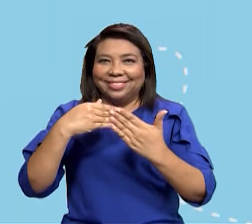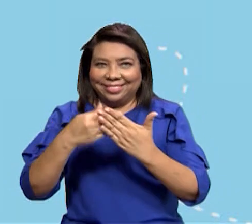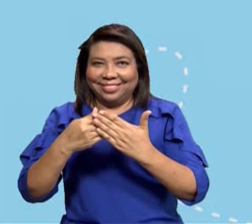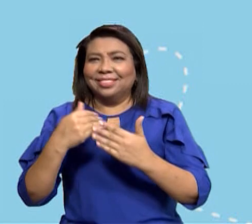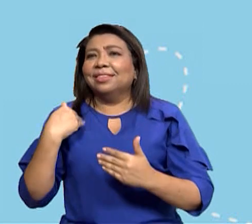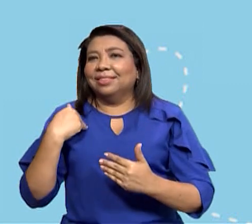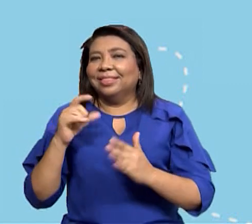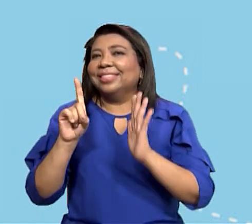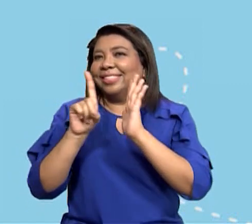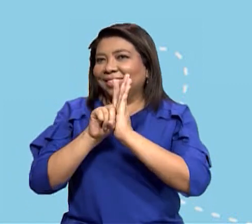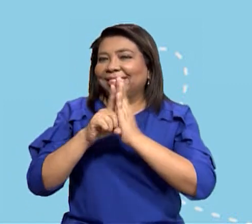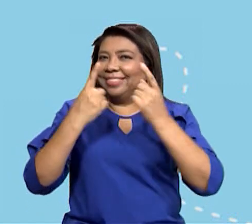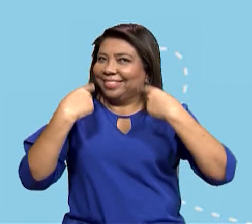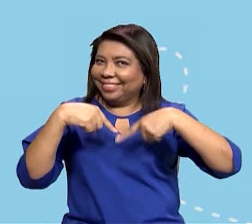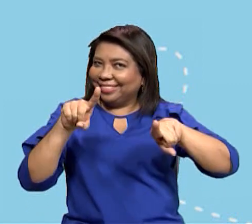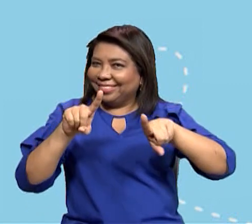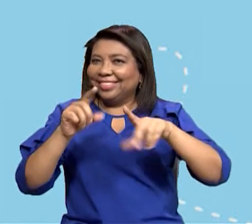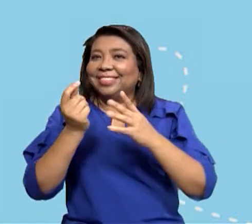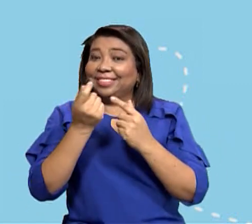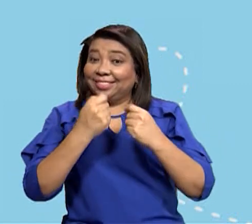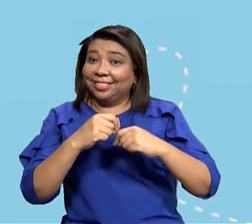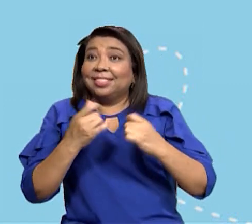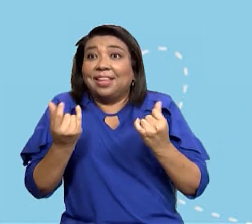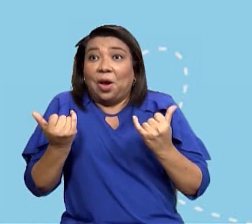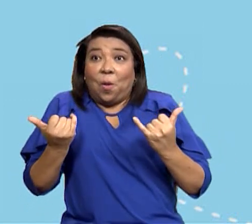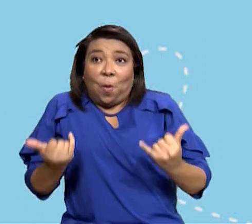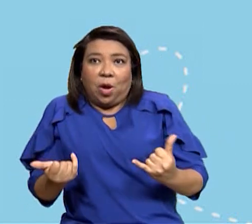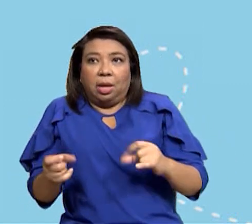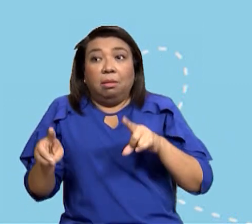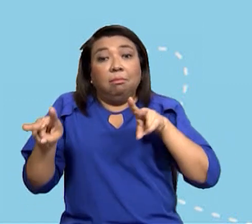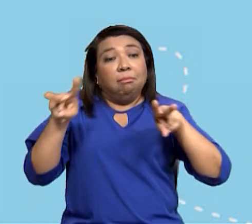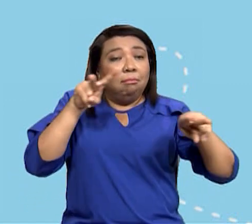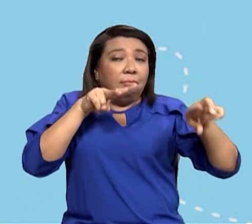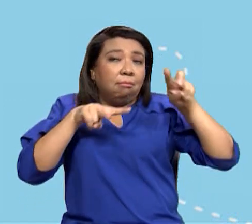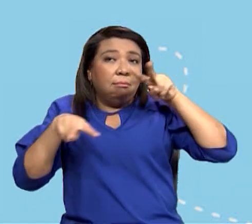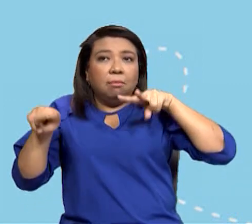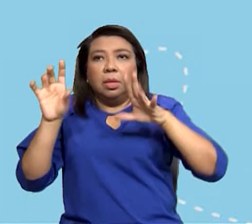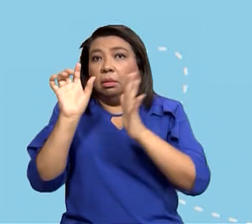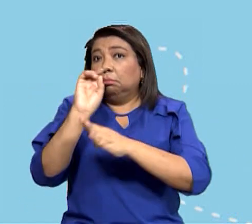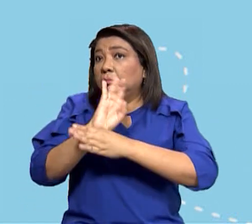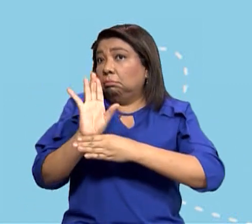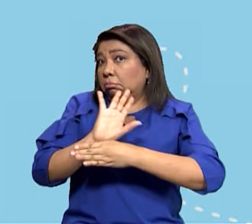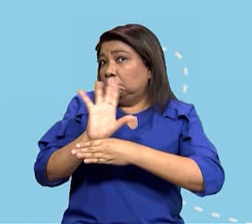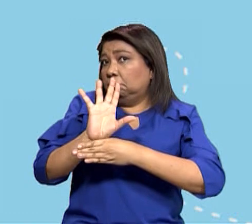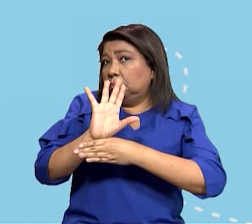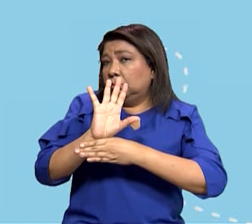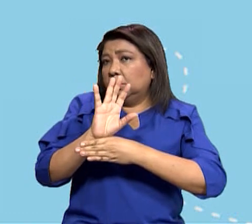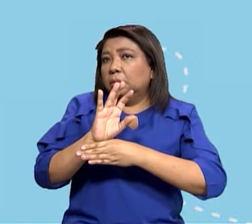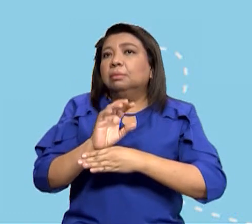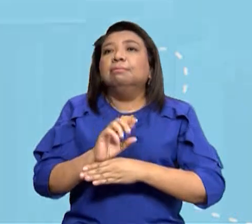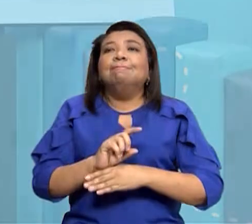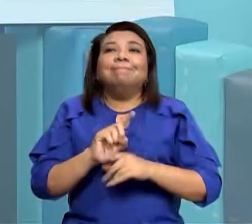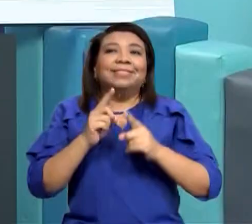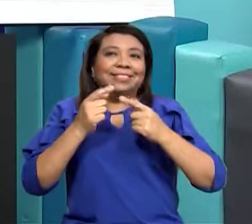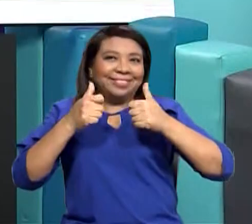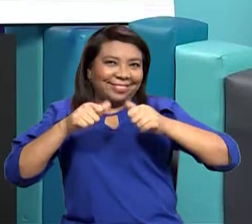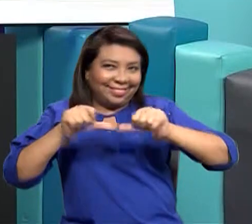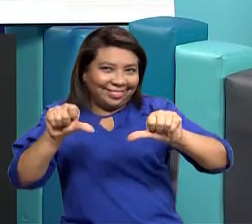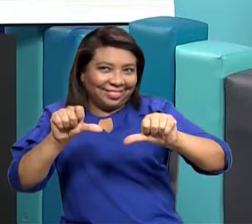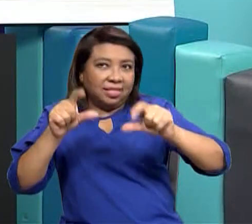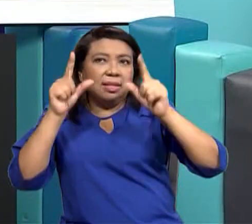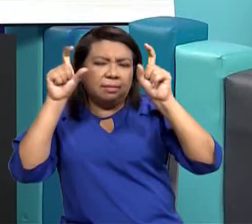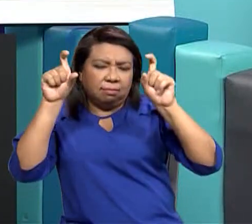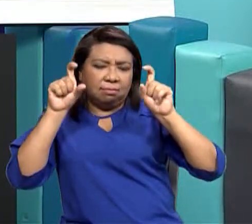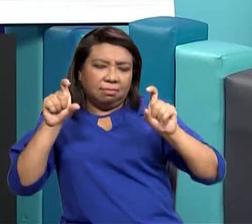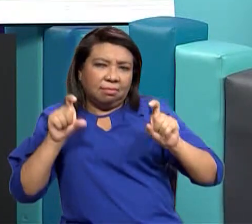este momento aunque estemos así a distancia a través de la televisión tenemos derecho a estudiar a tener una